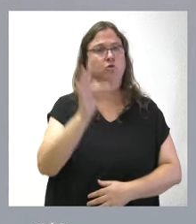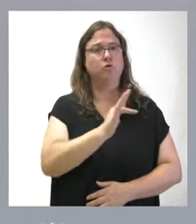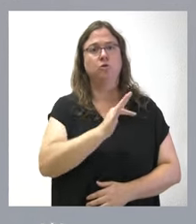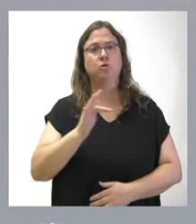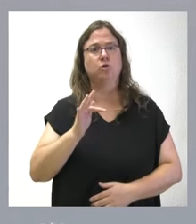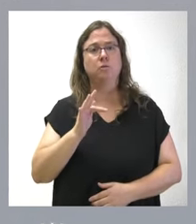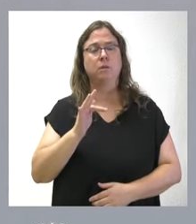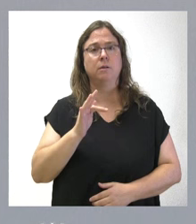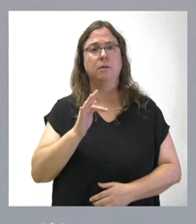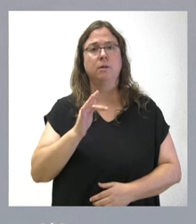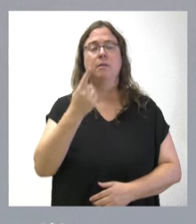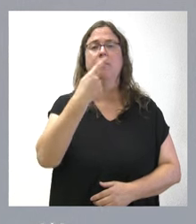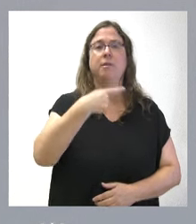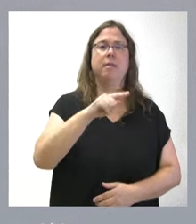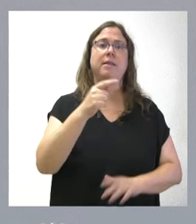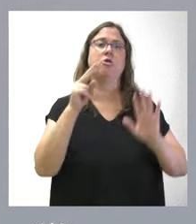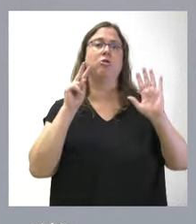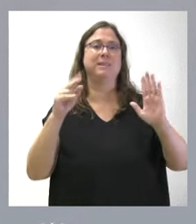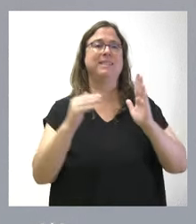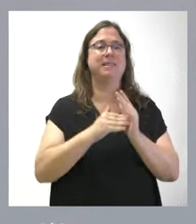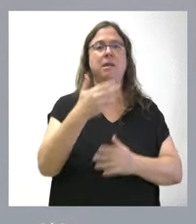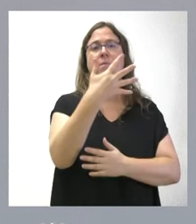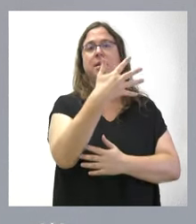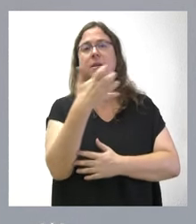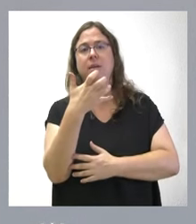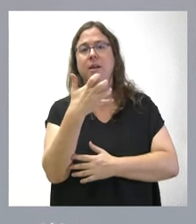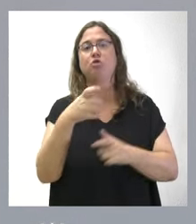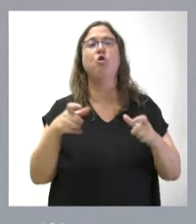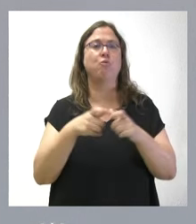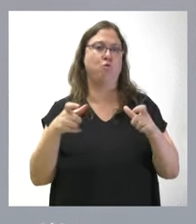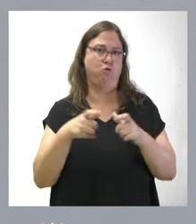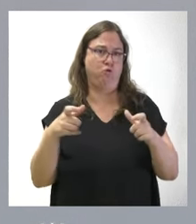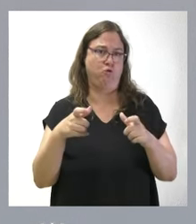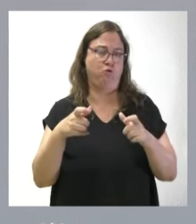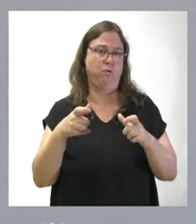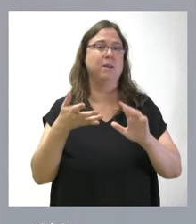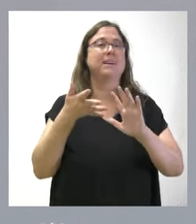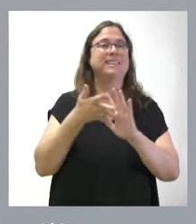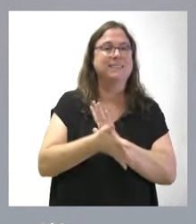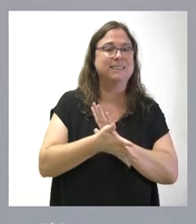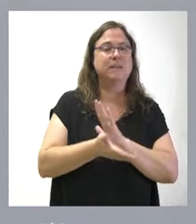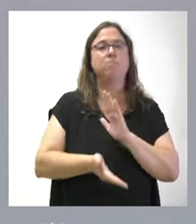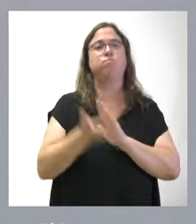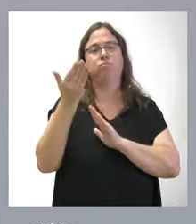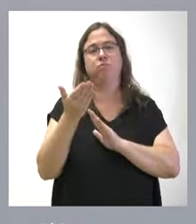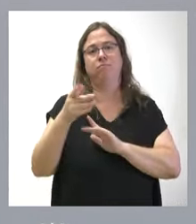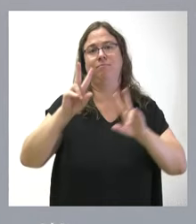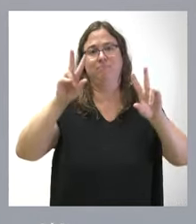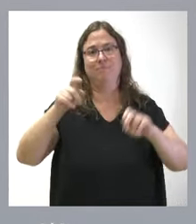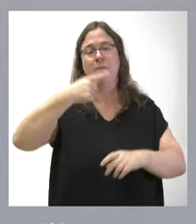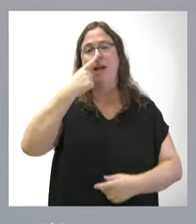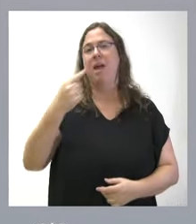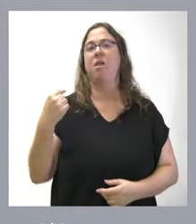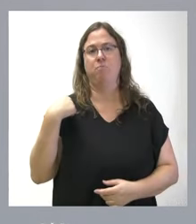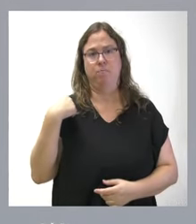un total de 107.500 bonos subvencionados, lo que supone un gran incremento respecto a lo que se tuvo el año